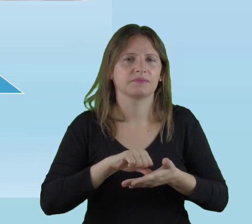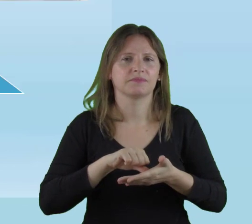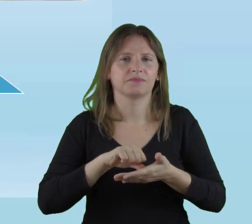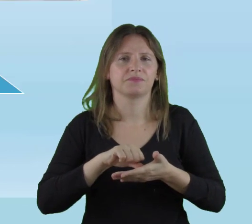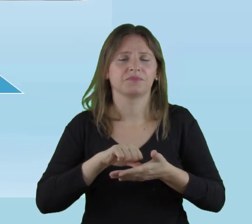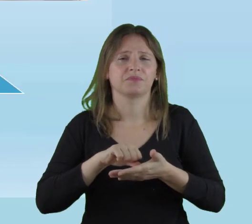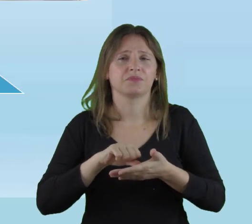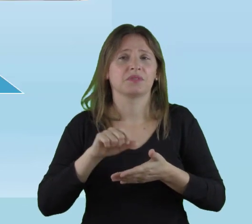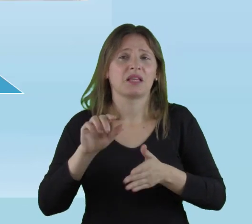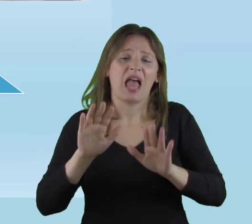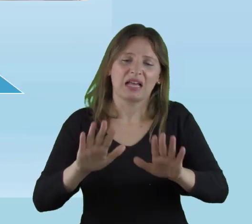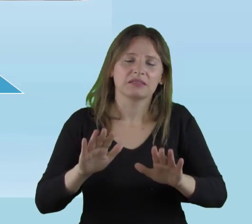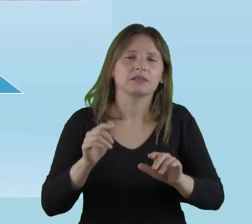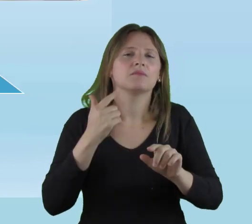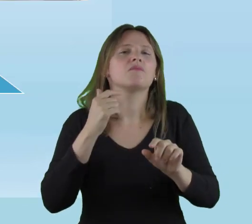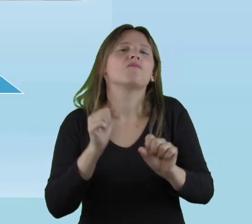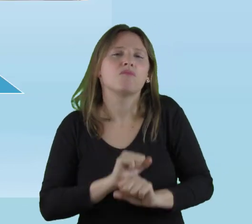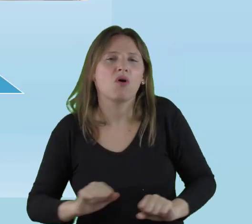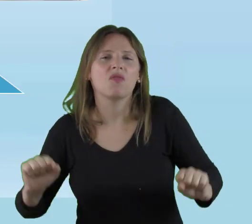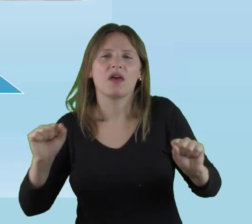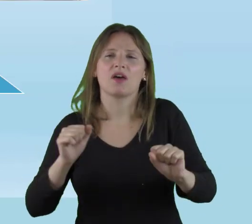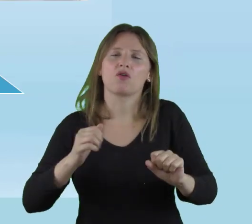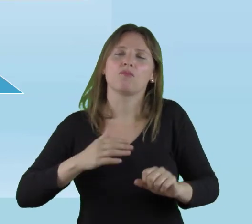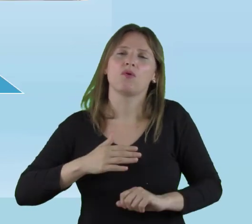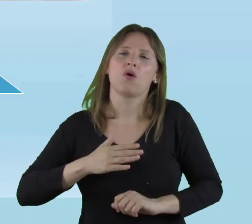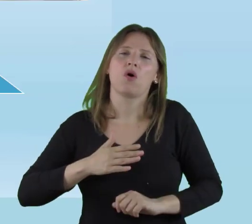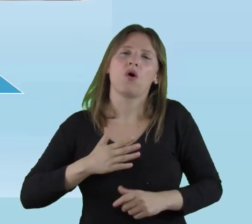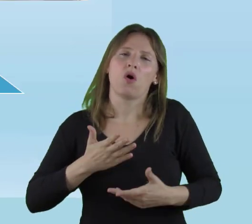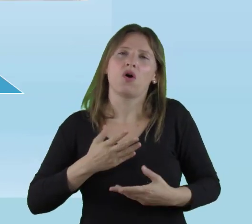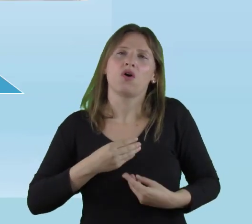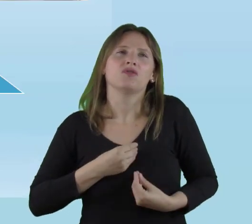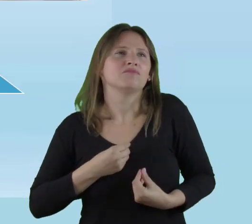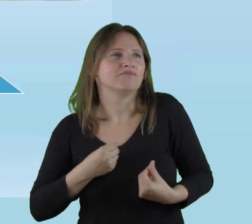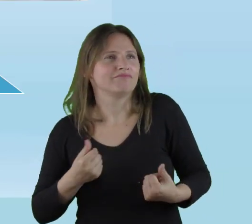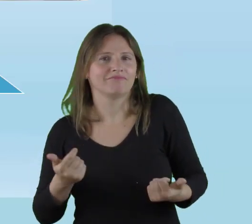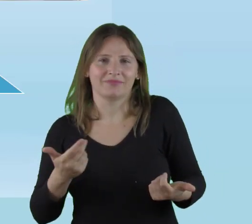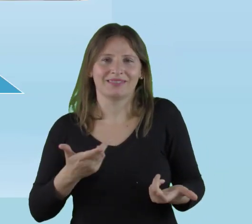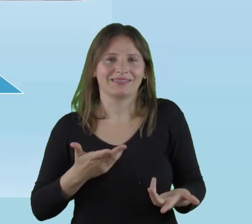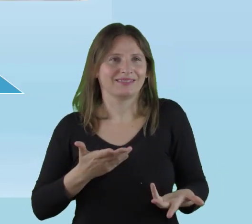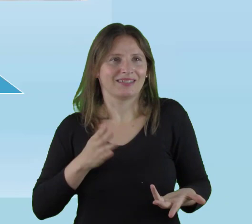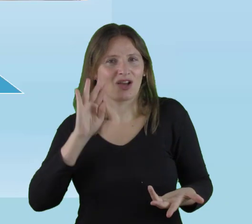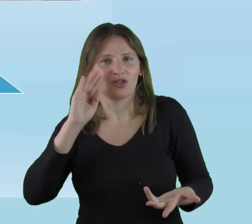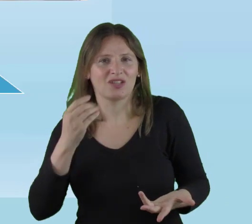y así poder humanizar la educación.